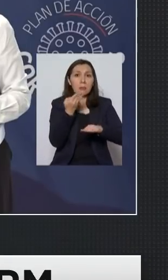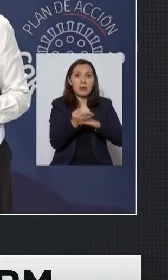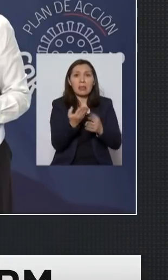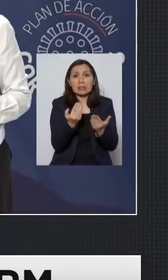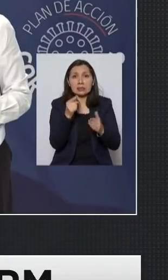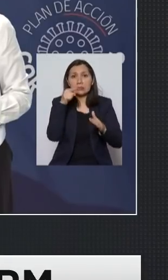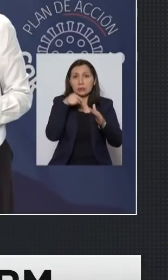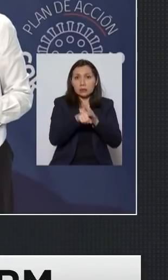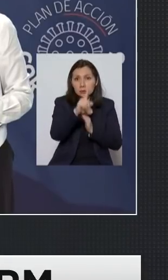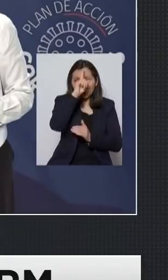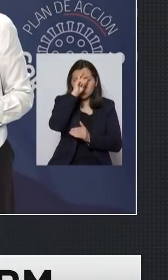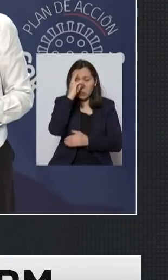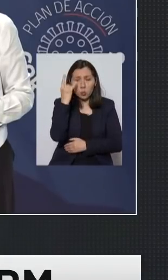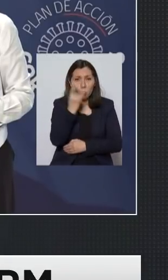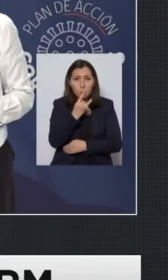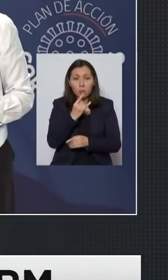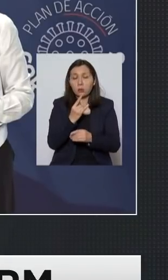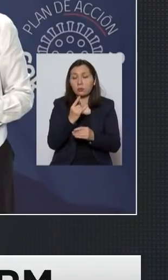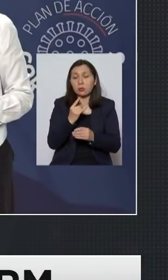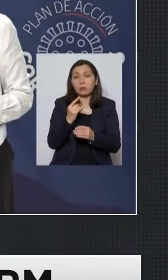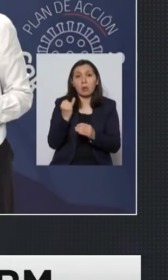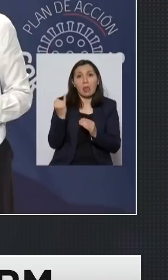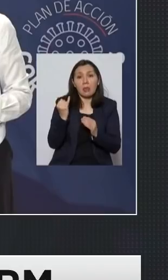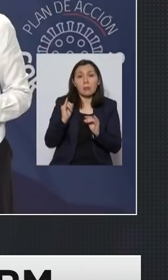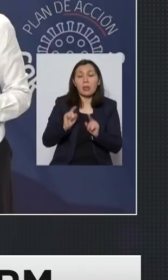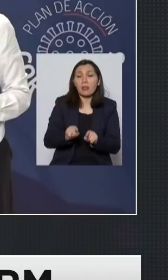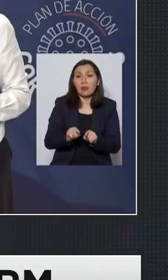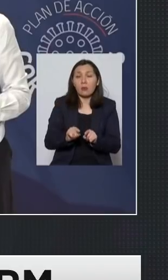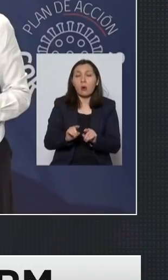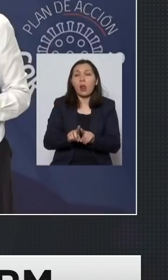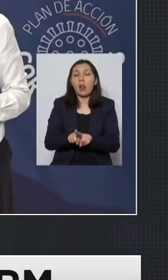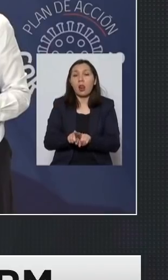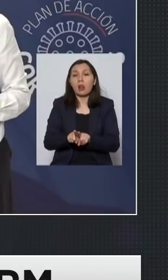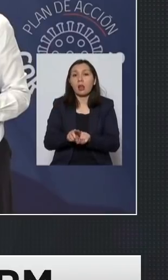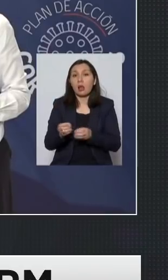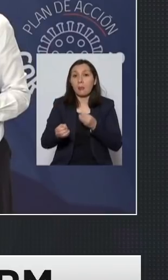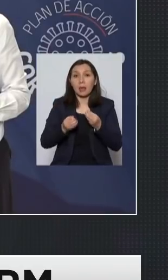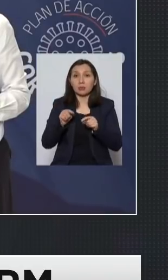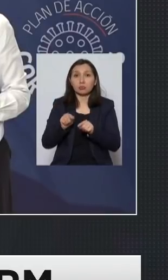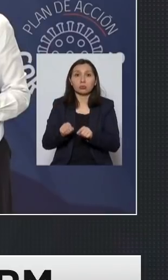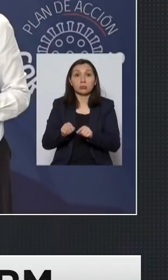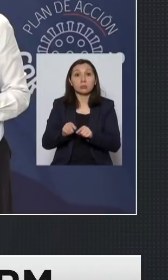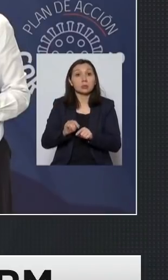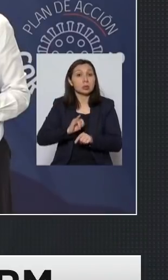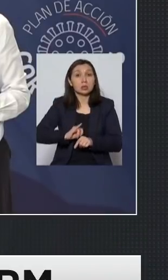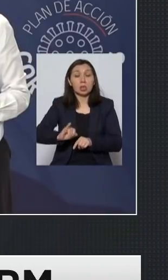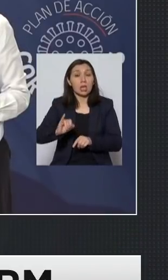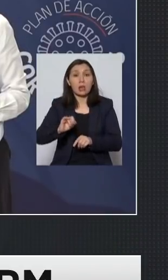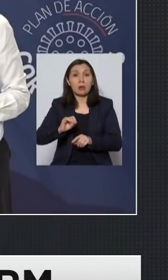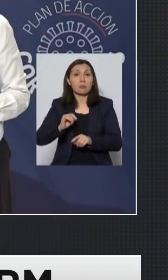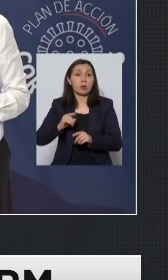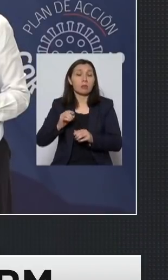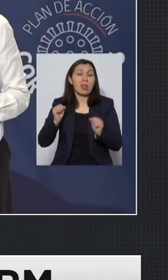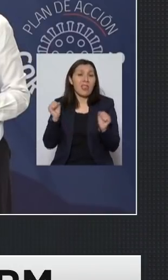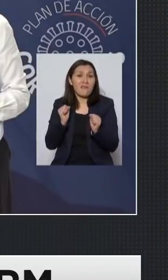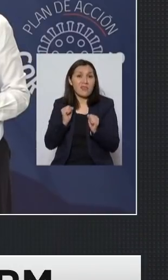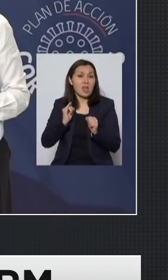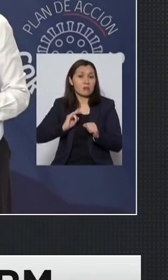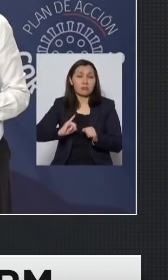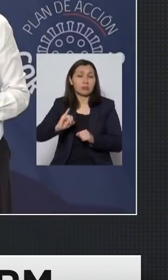sobre los servicios de urgencia independiente de que esto ocurre con bastante frecuencia todos los inviernos